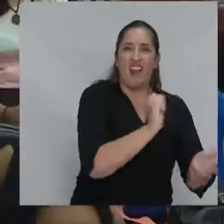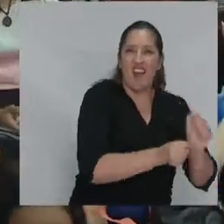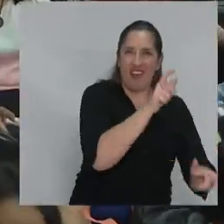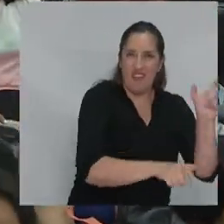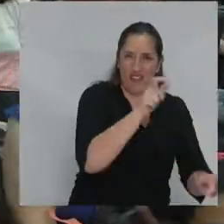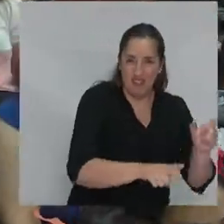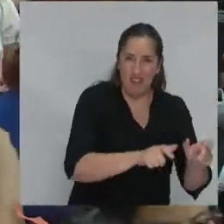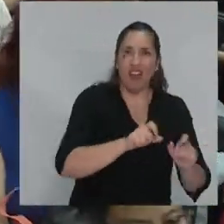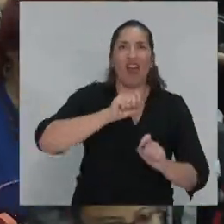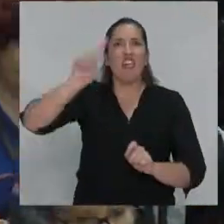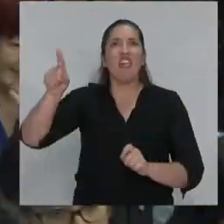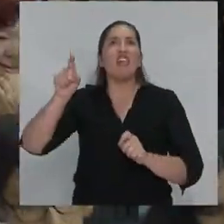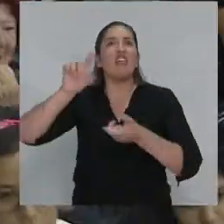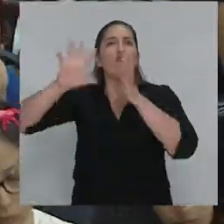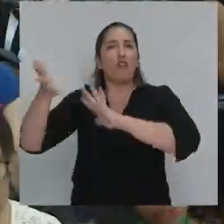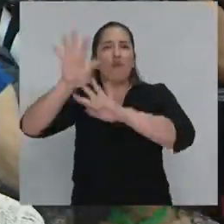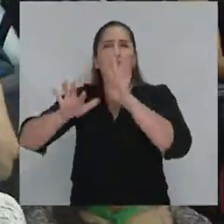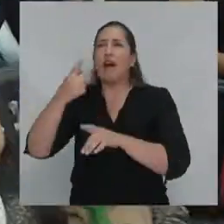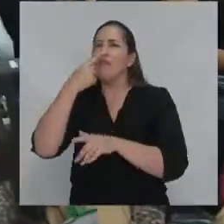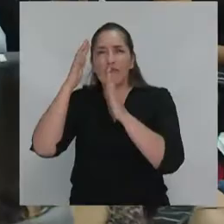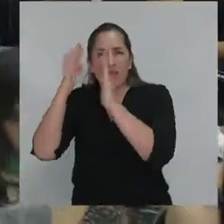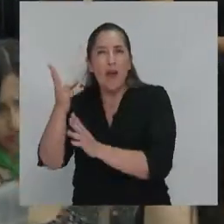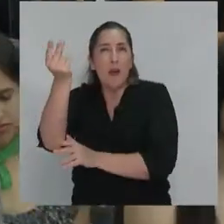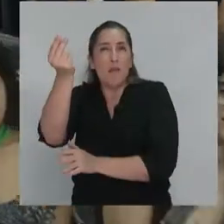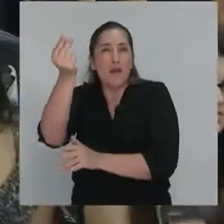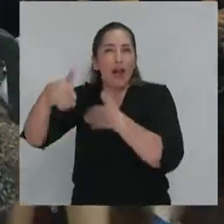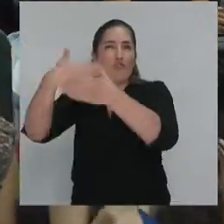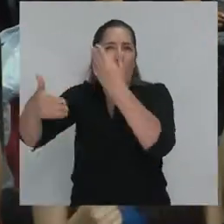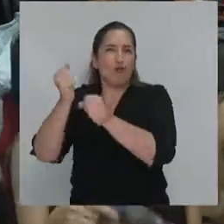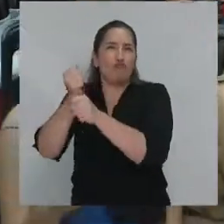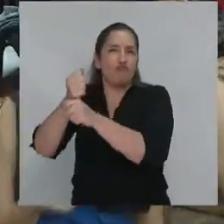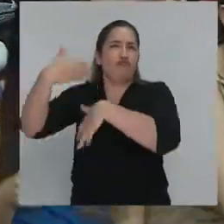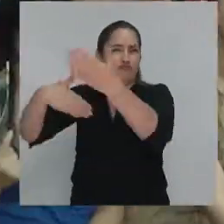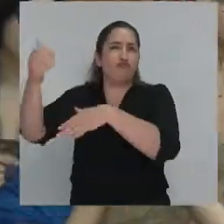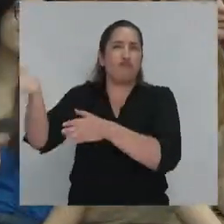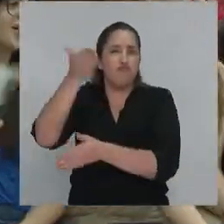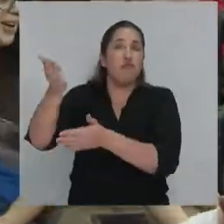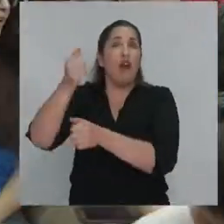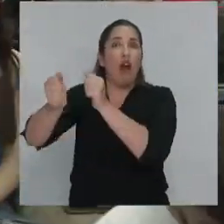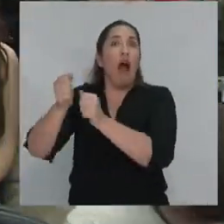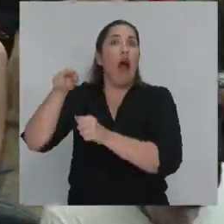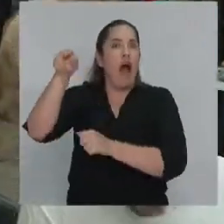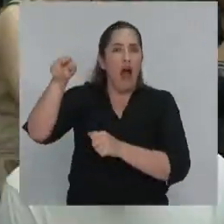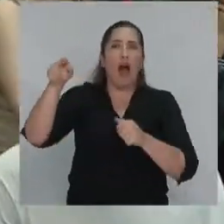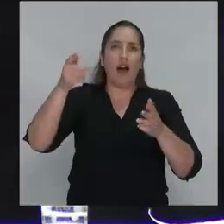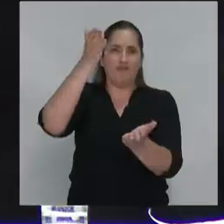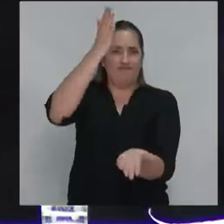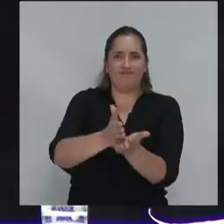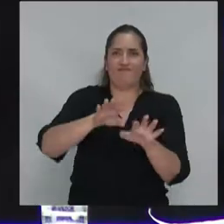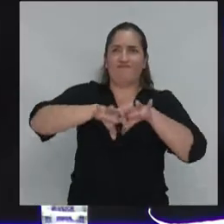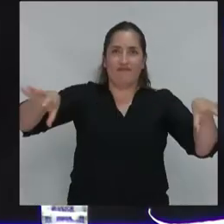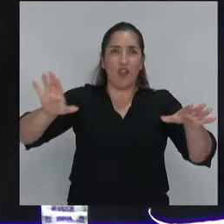labor, mientras que la construcción de la frontera de manera populista es una construcción pueblo